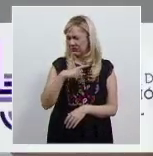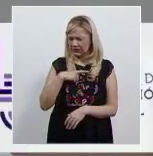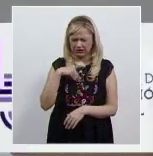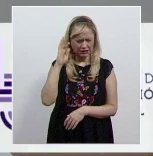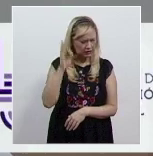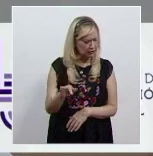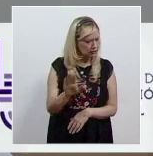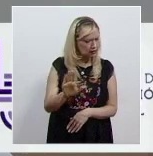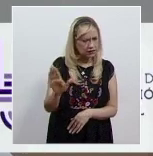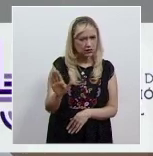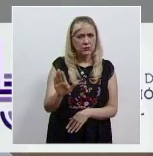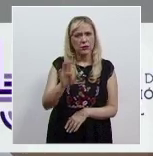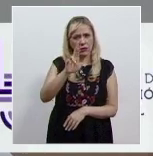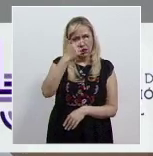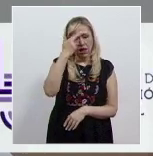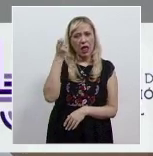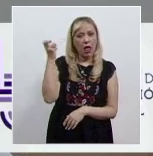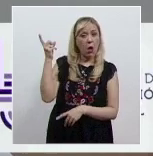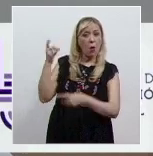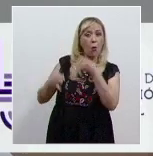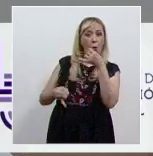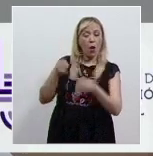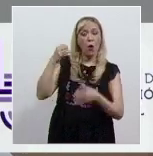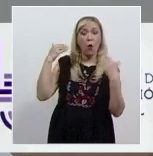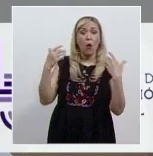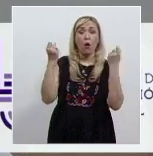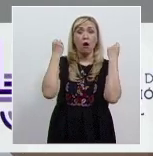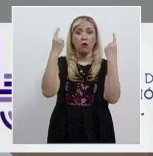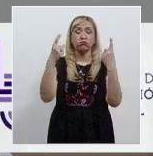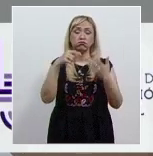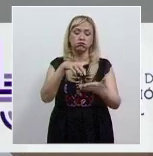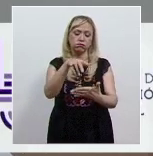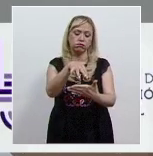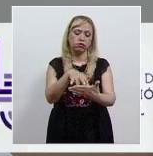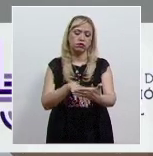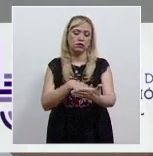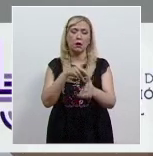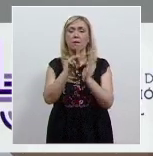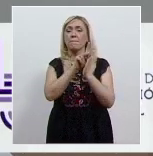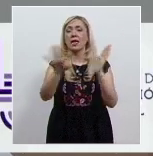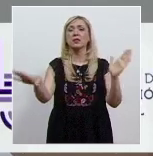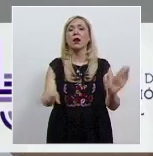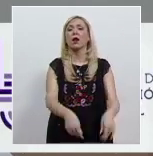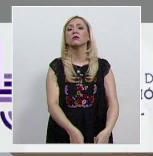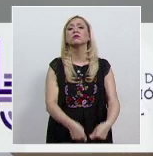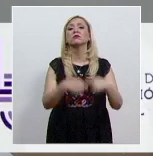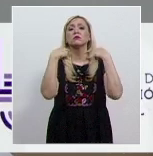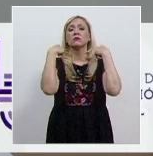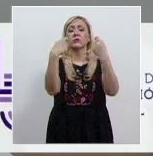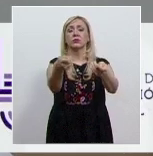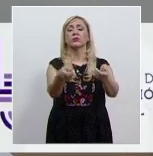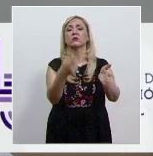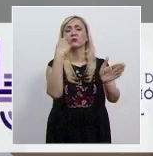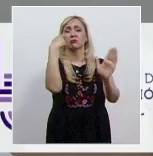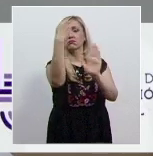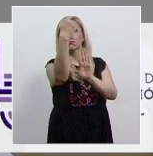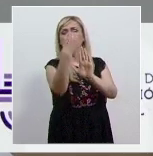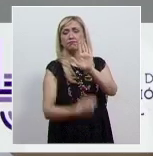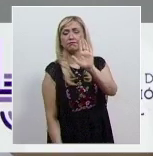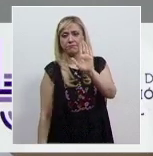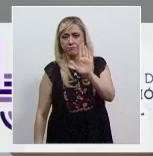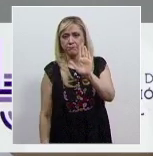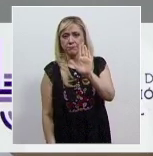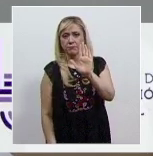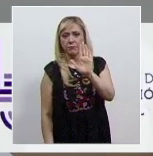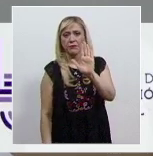¿Qué es lo que hizo el juez John Roberts? Presentó una nota a la prensa de cinco líneas, donde decía lo siguiente,